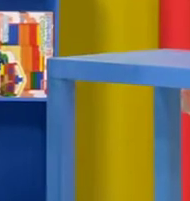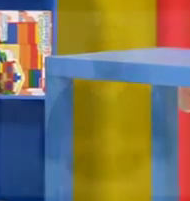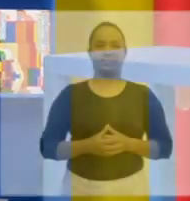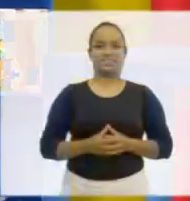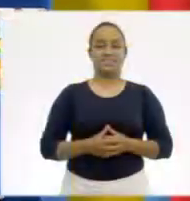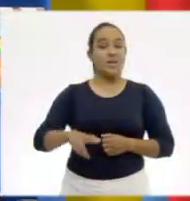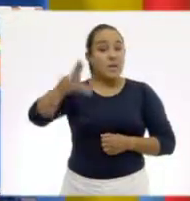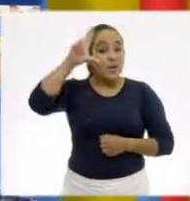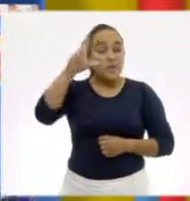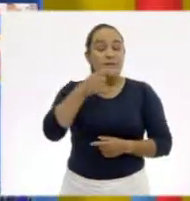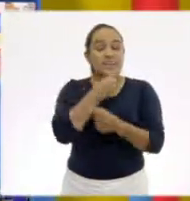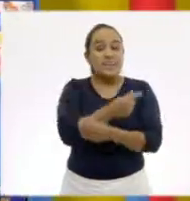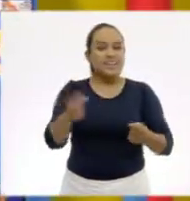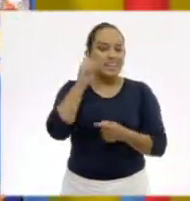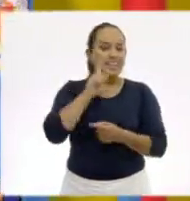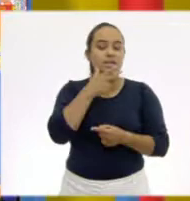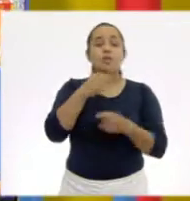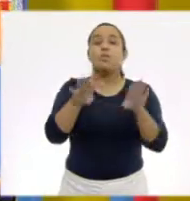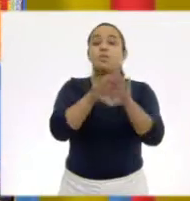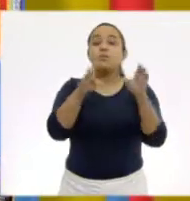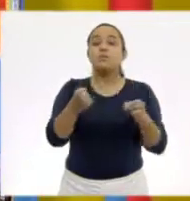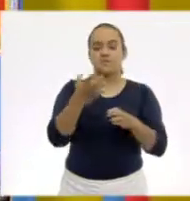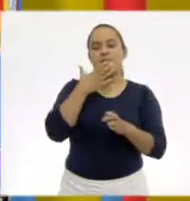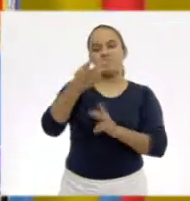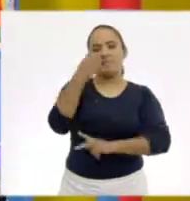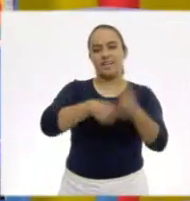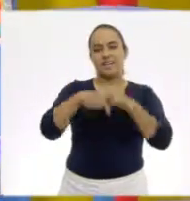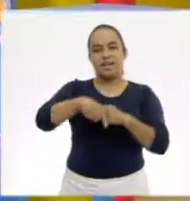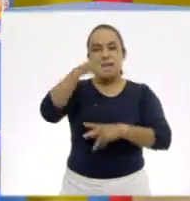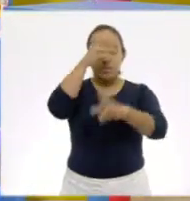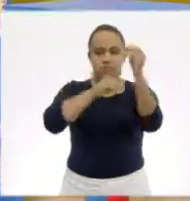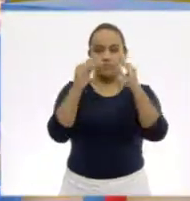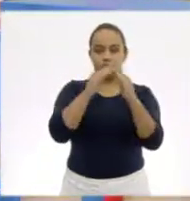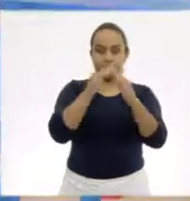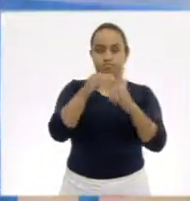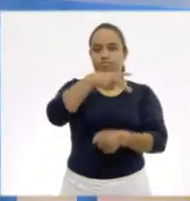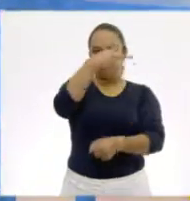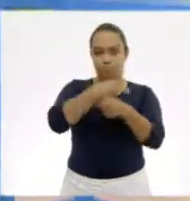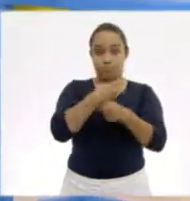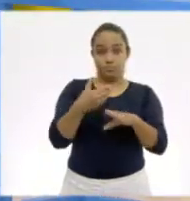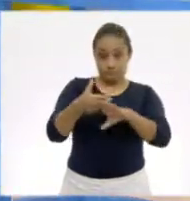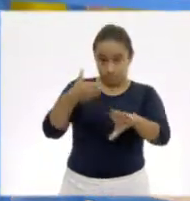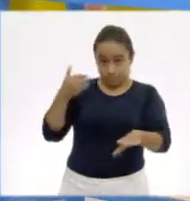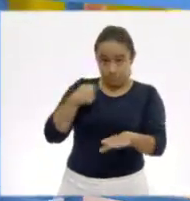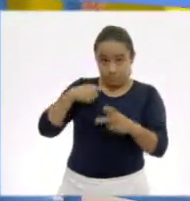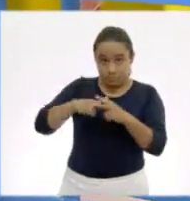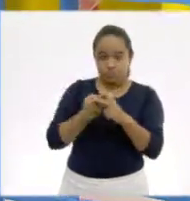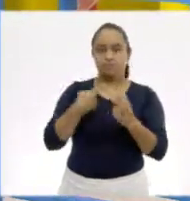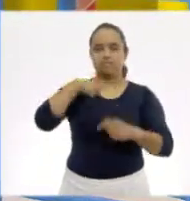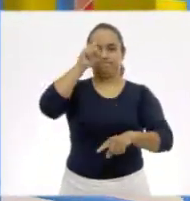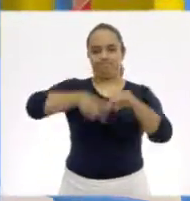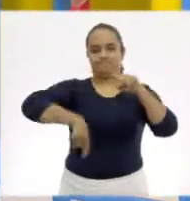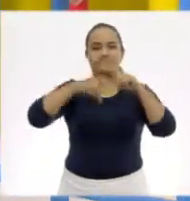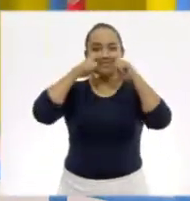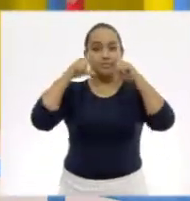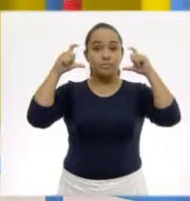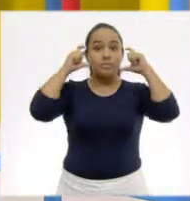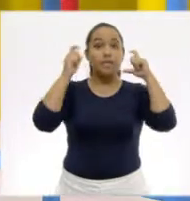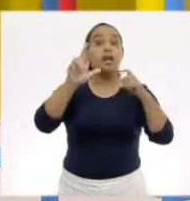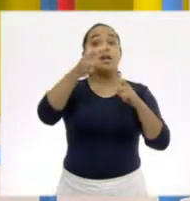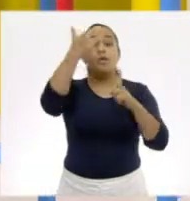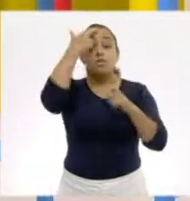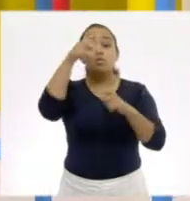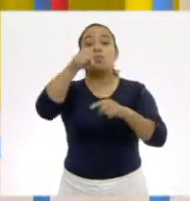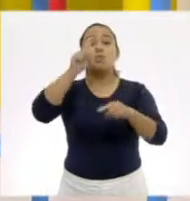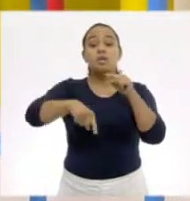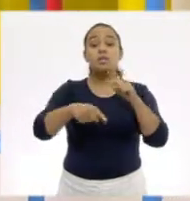¡Hola, niñas y niños! ¿Cómo están? Bienvenidos aquí a Aprende en Casa 2. Antes de comenzar, me voy a quitar mi cubrebocas. Te recuerdo hacerlo por los